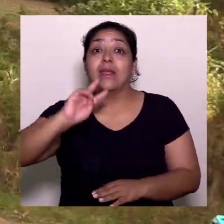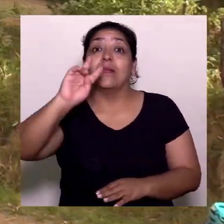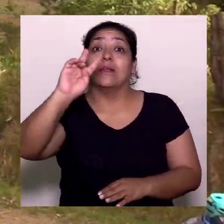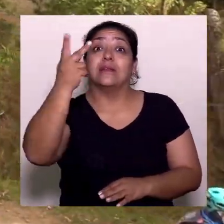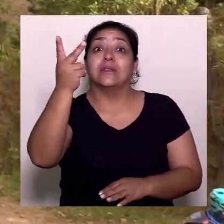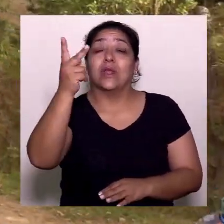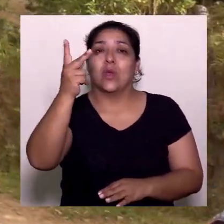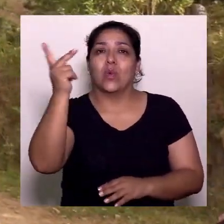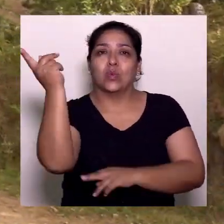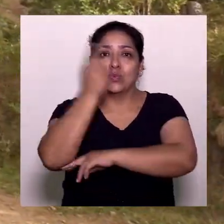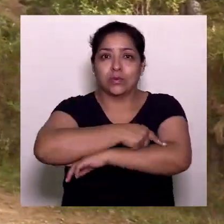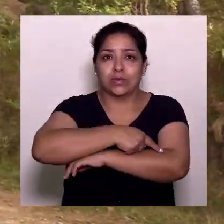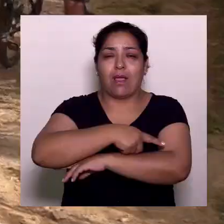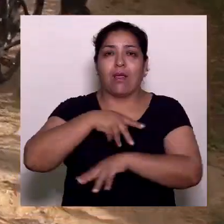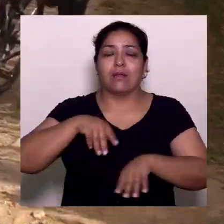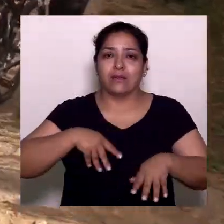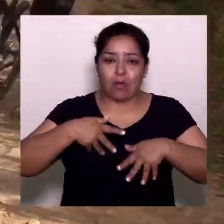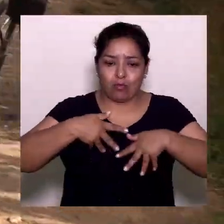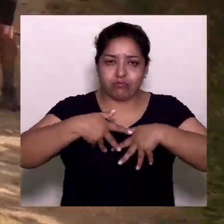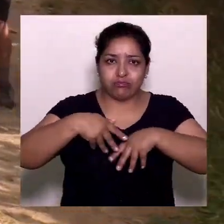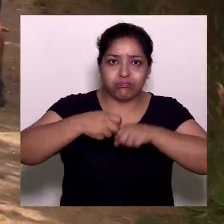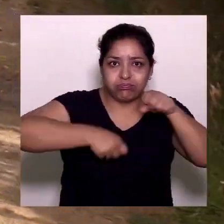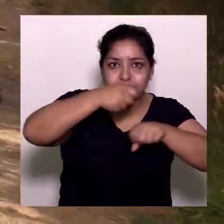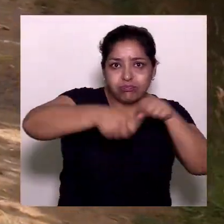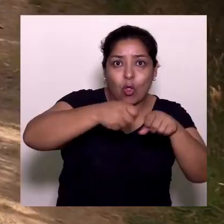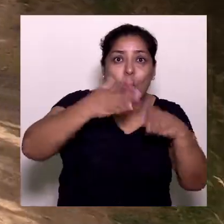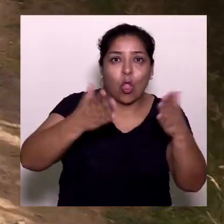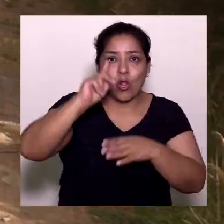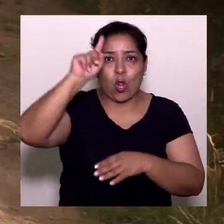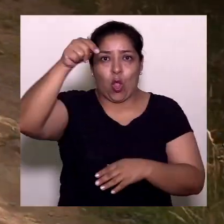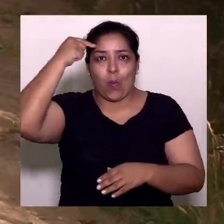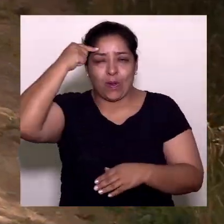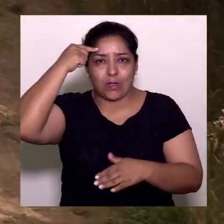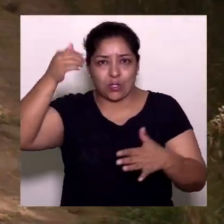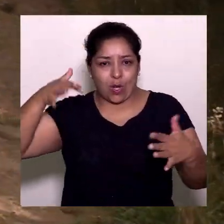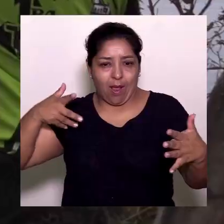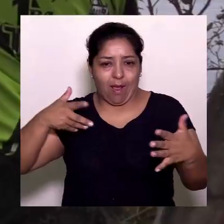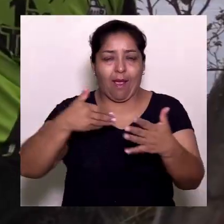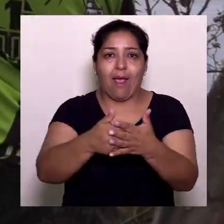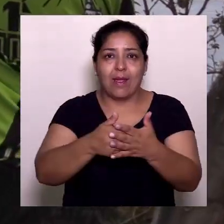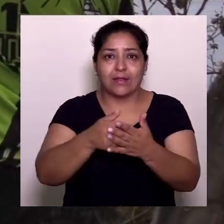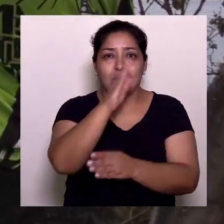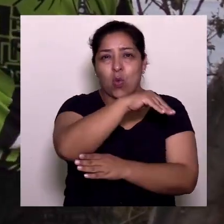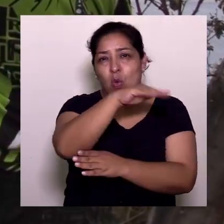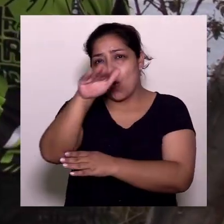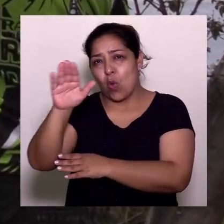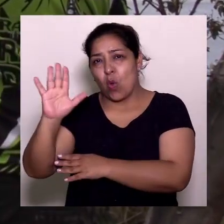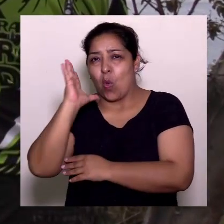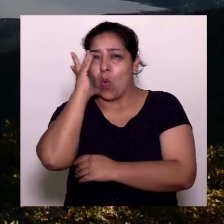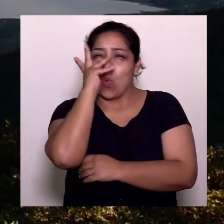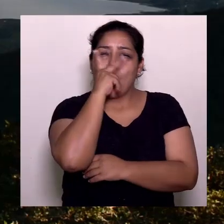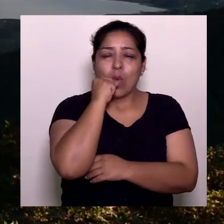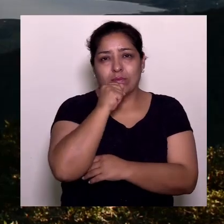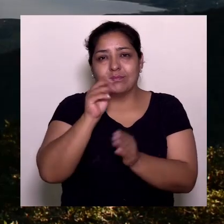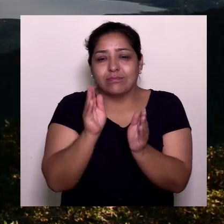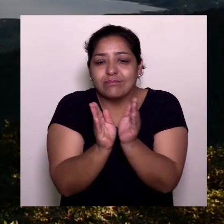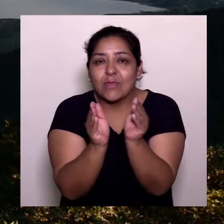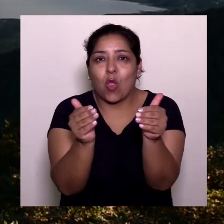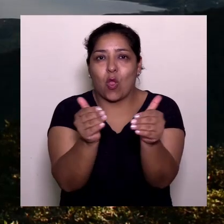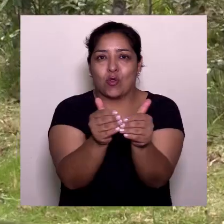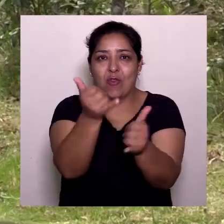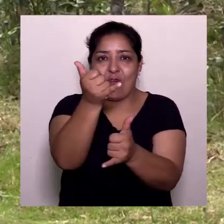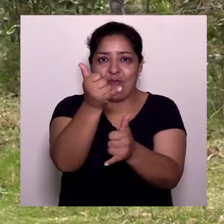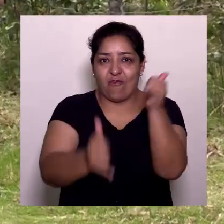En la segunda jornada, la caravana ciclística partió desde la gobernación de Nariño, recorriendo los exuberantes paisajes de La Cocha